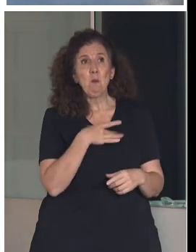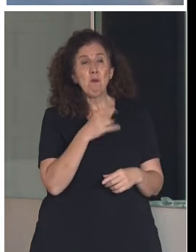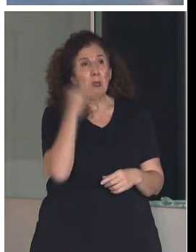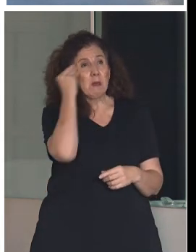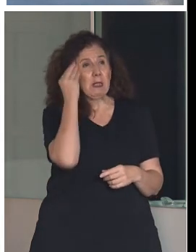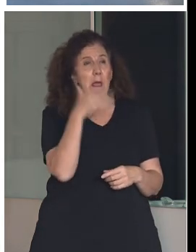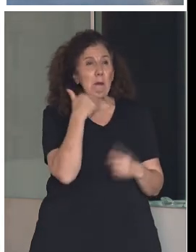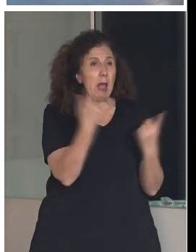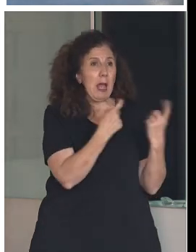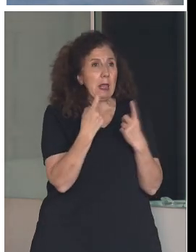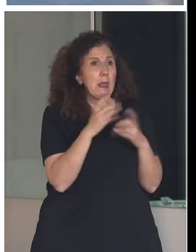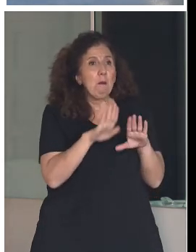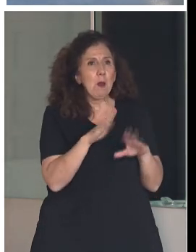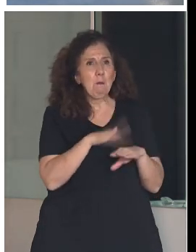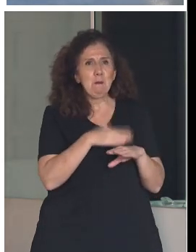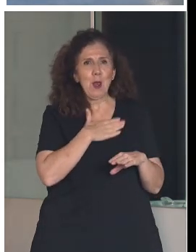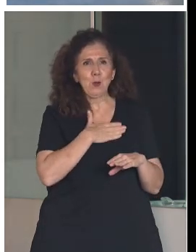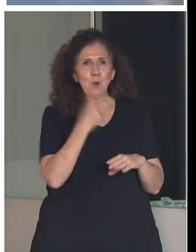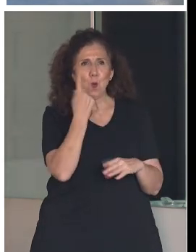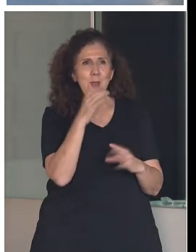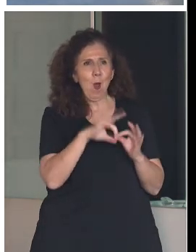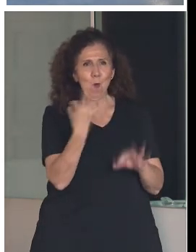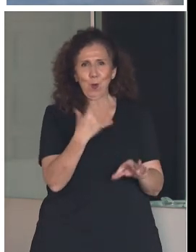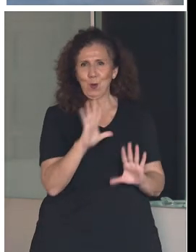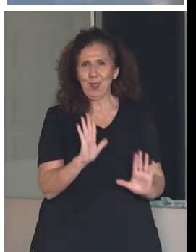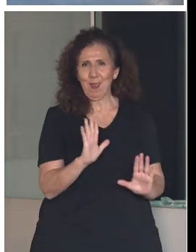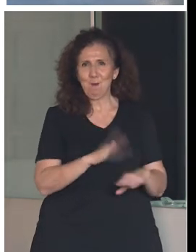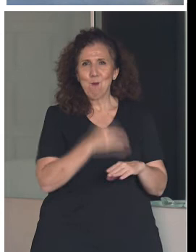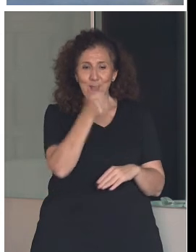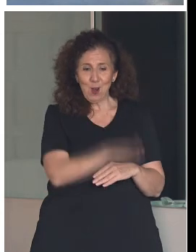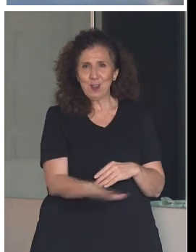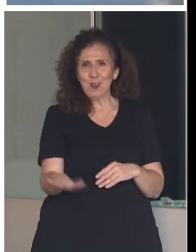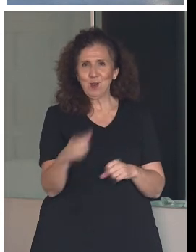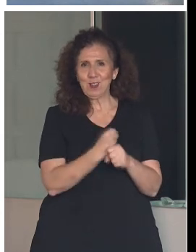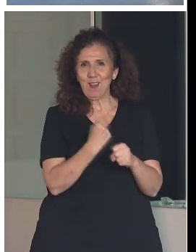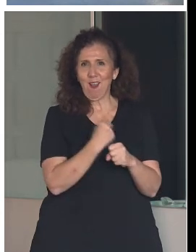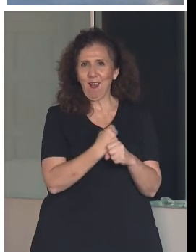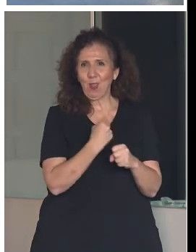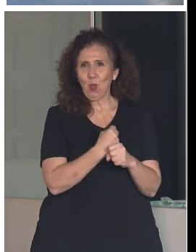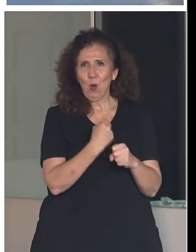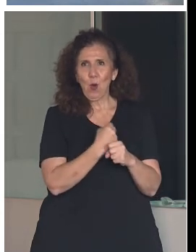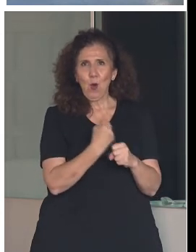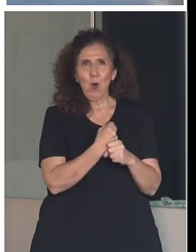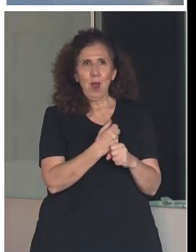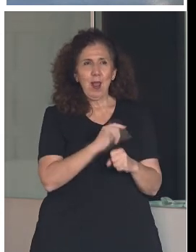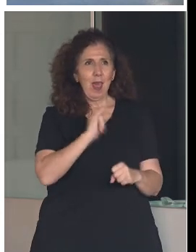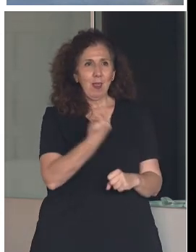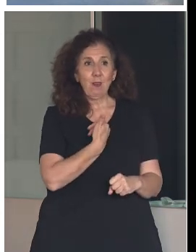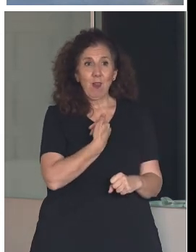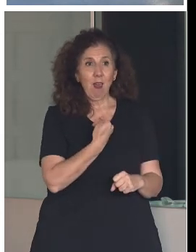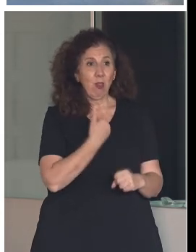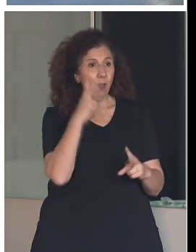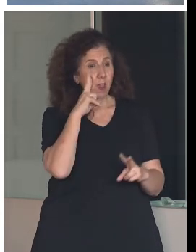o una carencia, pero realmente para nosotros es una oportunidad, porque estos niños están trabajando en la identificación de los recursos